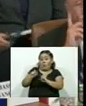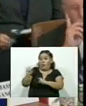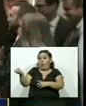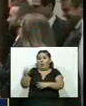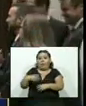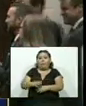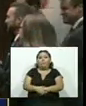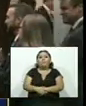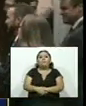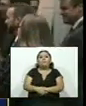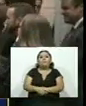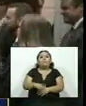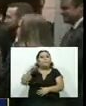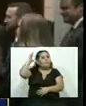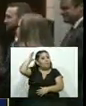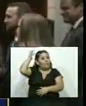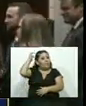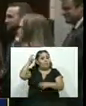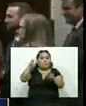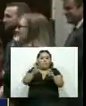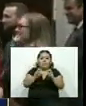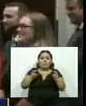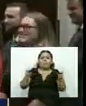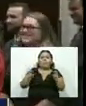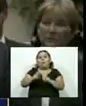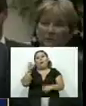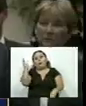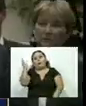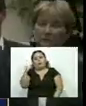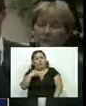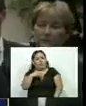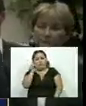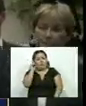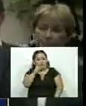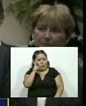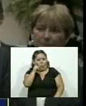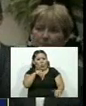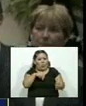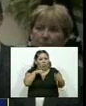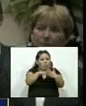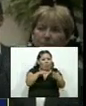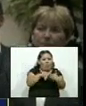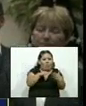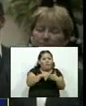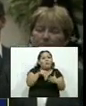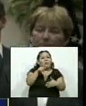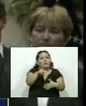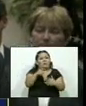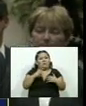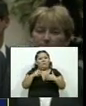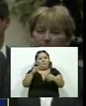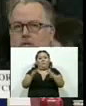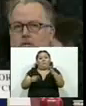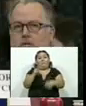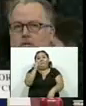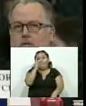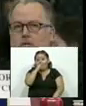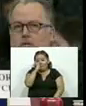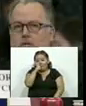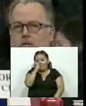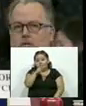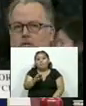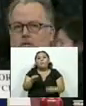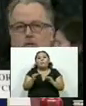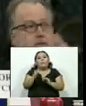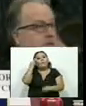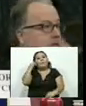Trump en una rueda de prensa rechazó haber intimidado Jovanovich afirmando que estas audiencias son un chiste entre tanto